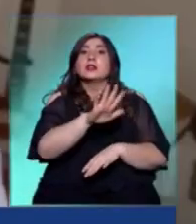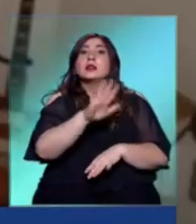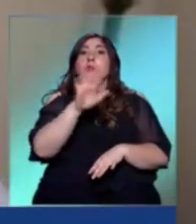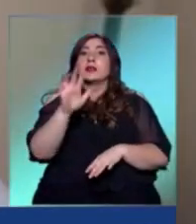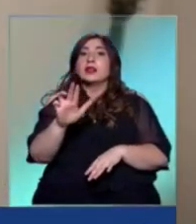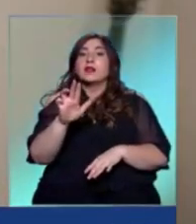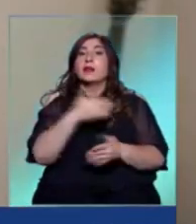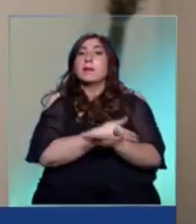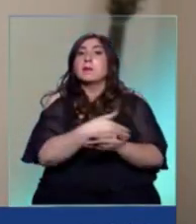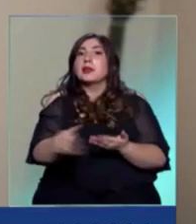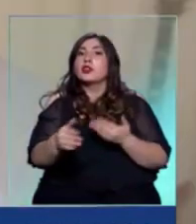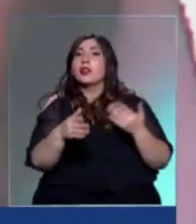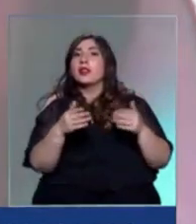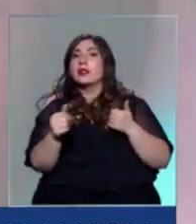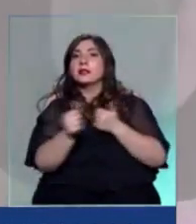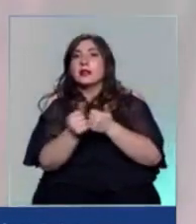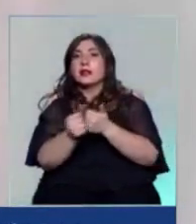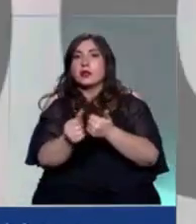millones de seguidores.